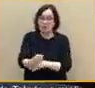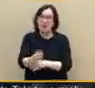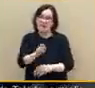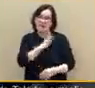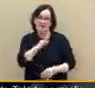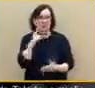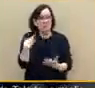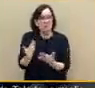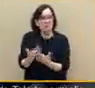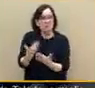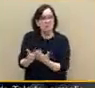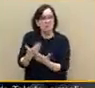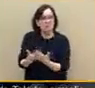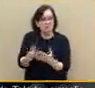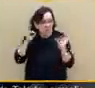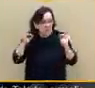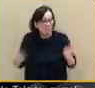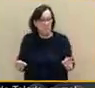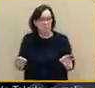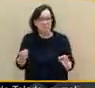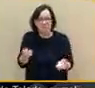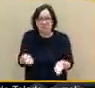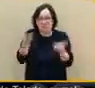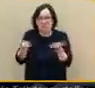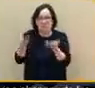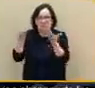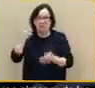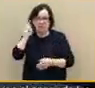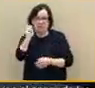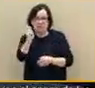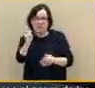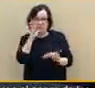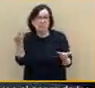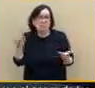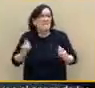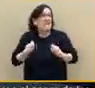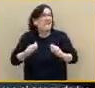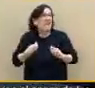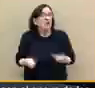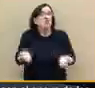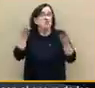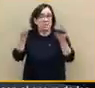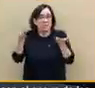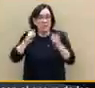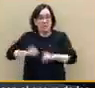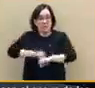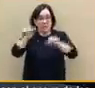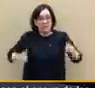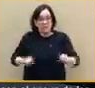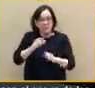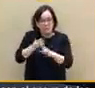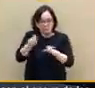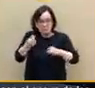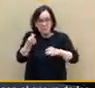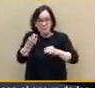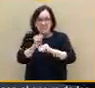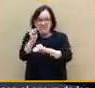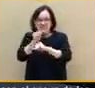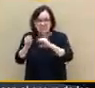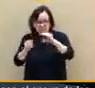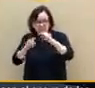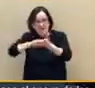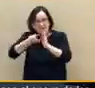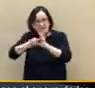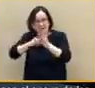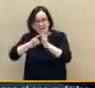pensiones conforme al coste de la vida, consolidando la suficiencia financiera del sistema en el medio y en el largo plazo y todo ello, insisto, una vez más,